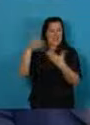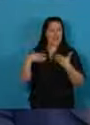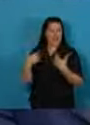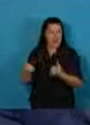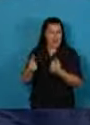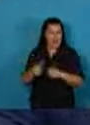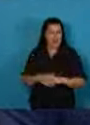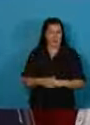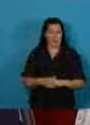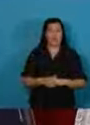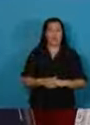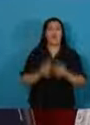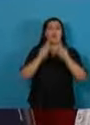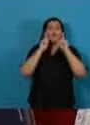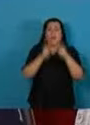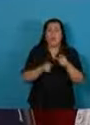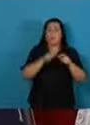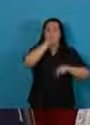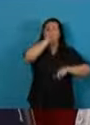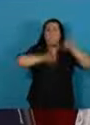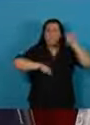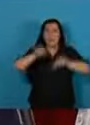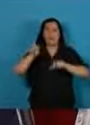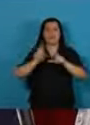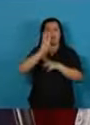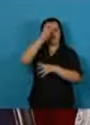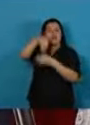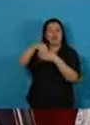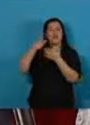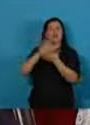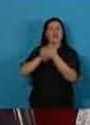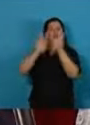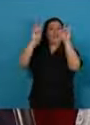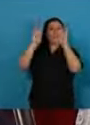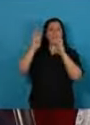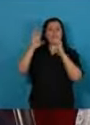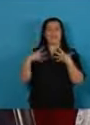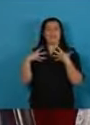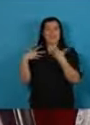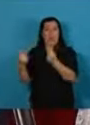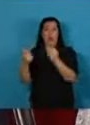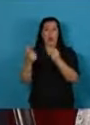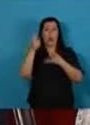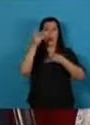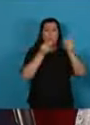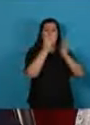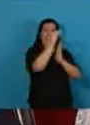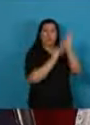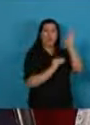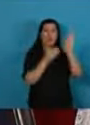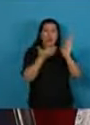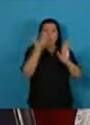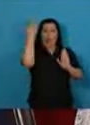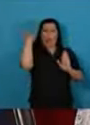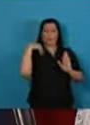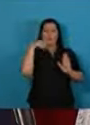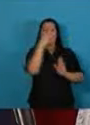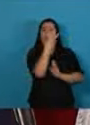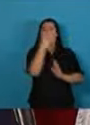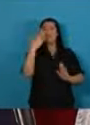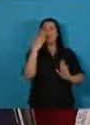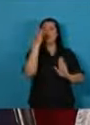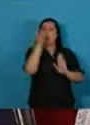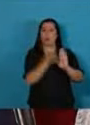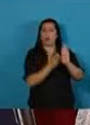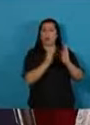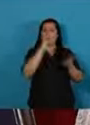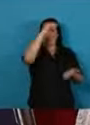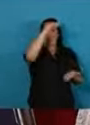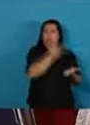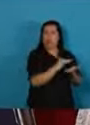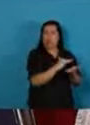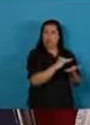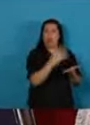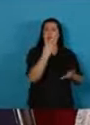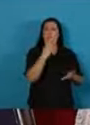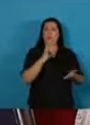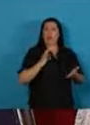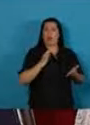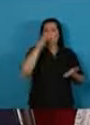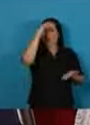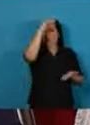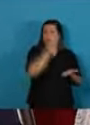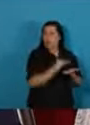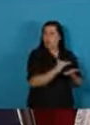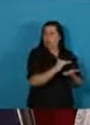La participación del sector salud en el presupuesto público bajó 45% en los últimos cuatro años.